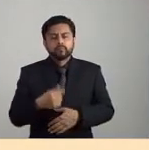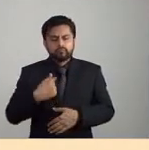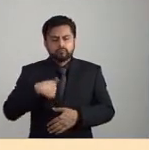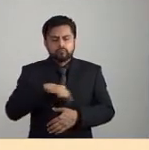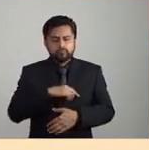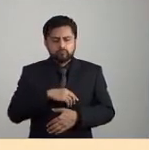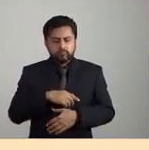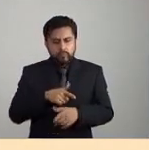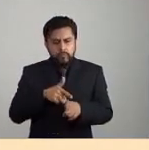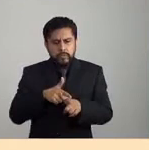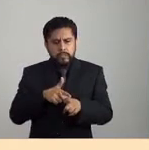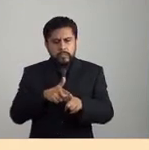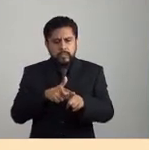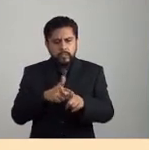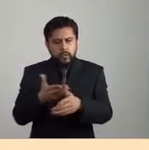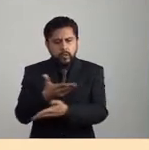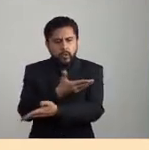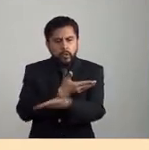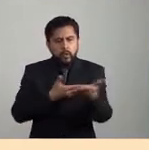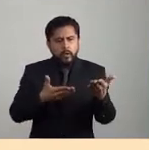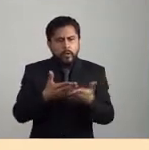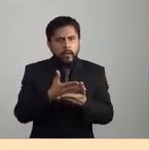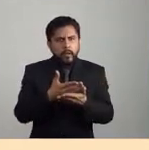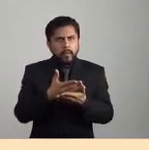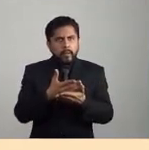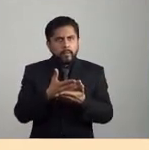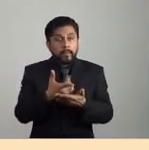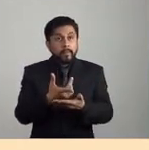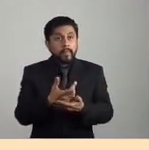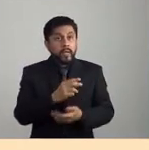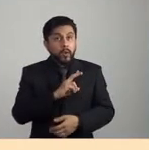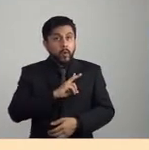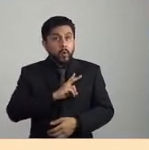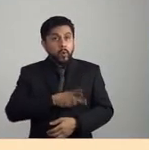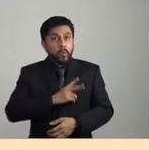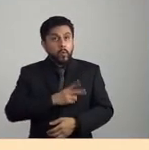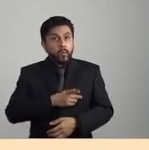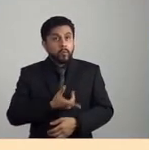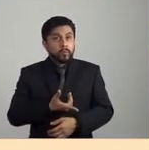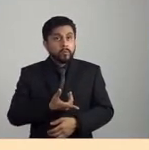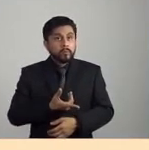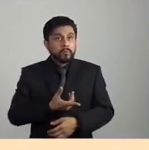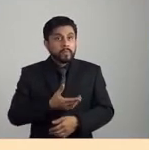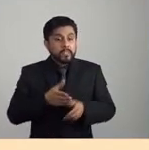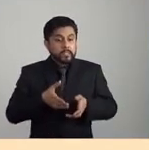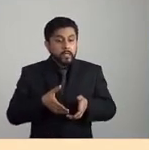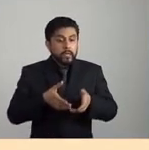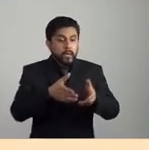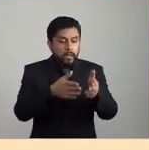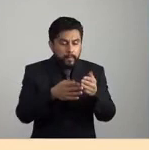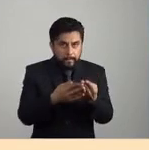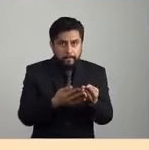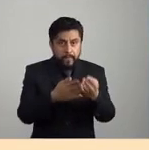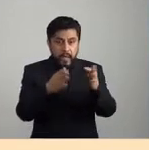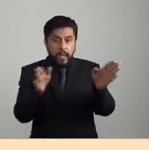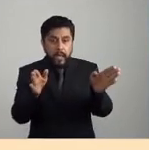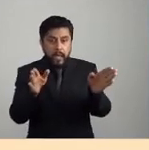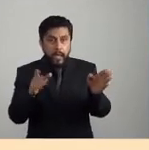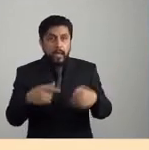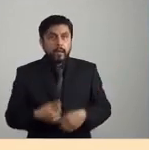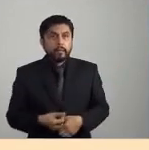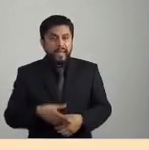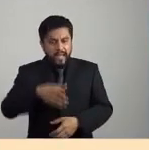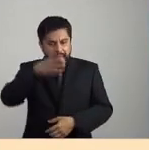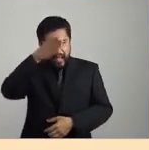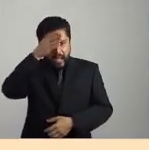conviviendo, por ejemplo, con los virus, ¿no?, cuáles son también los caminos que se abren de reaprendizaje para